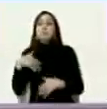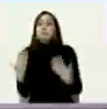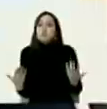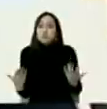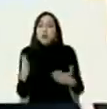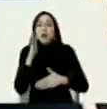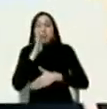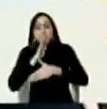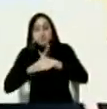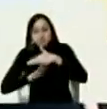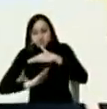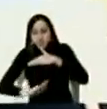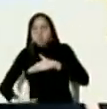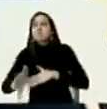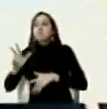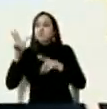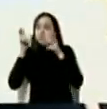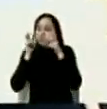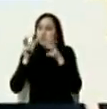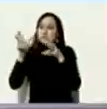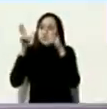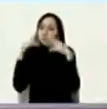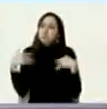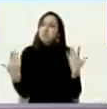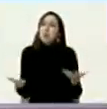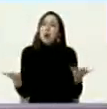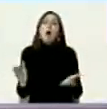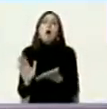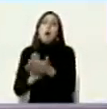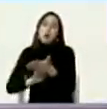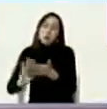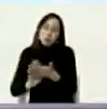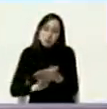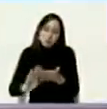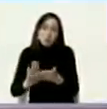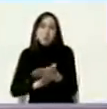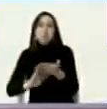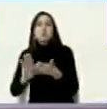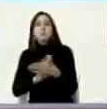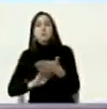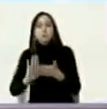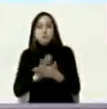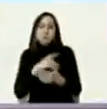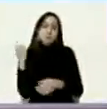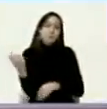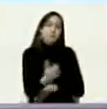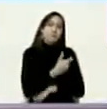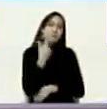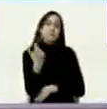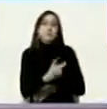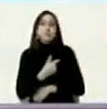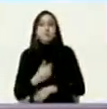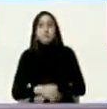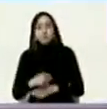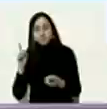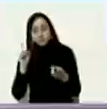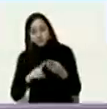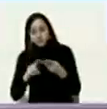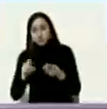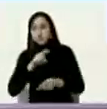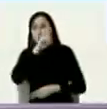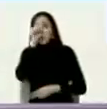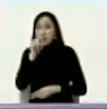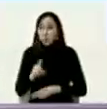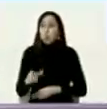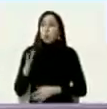escuchar escuchar y buscar soluciones y buscar soluciones sobre la otra pregunta expectativas